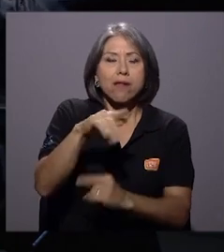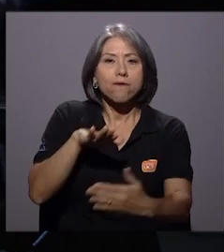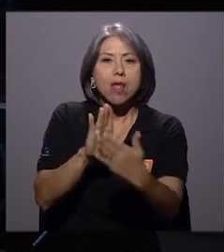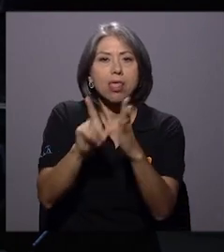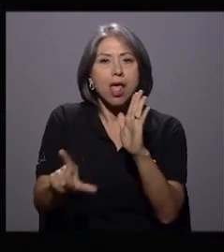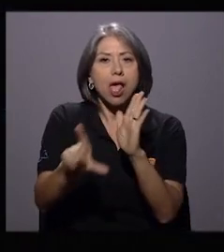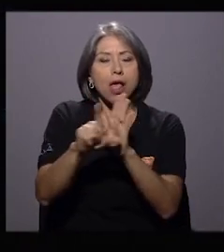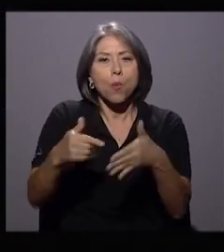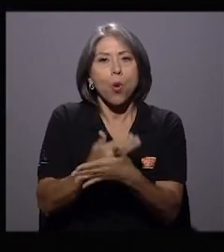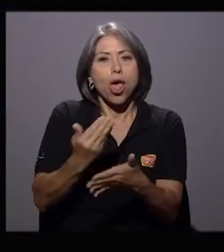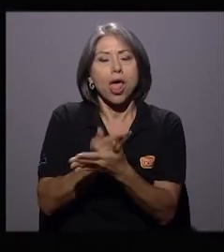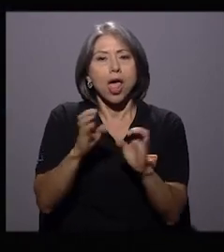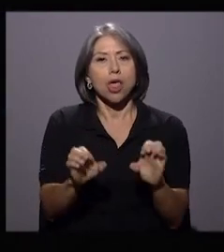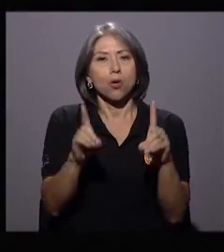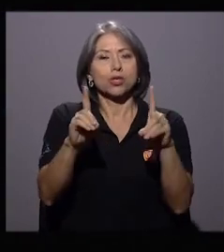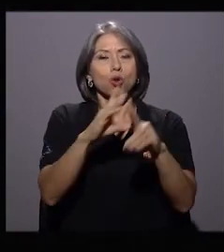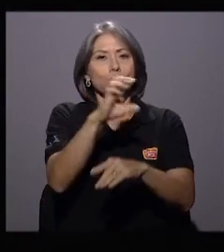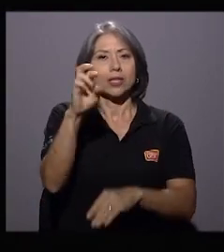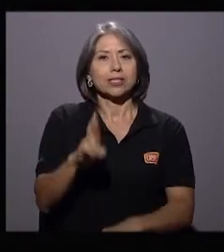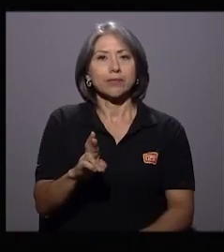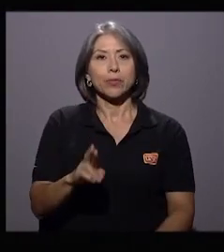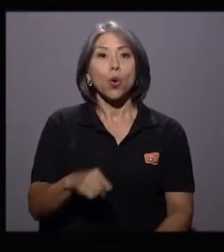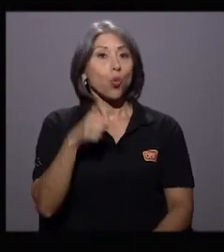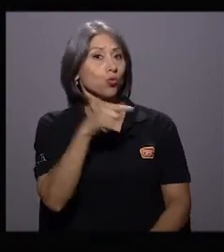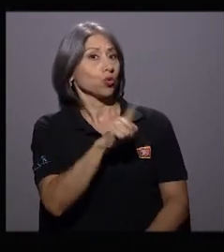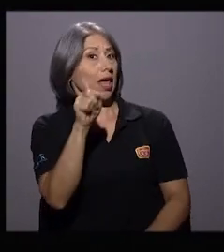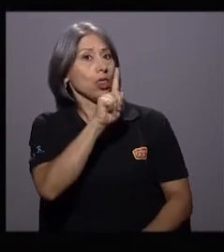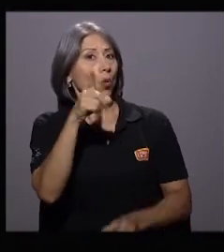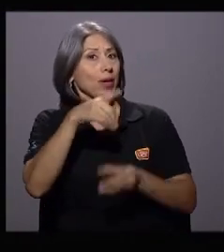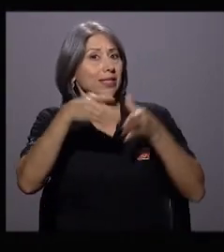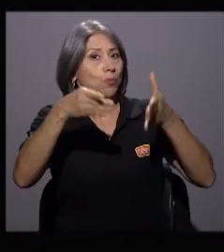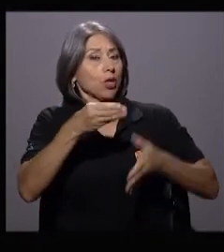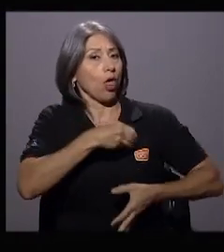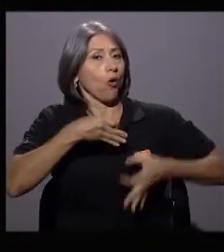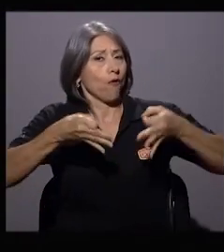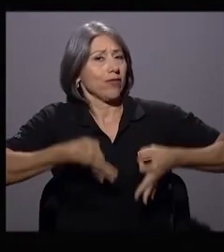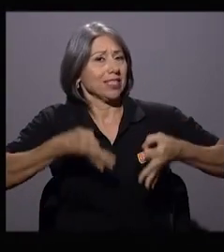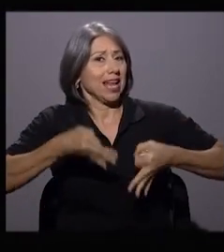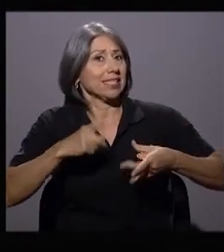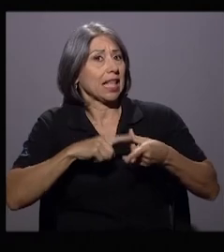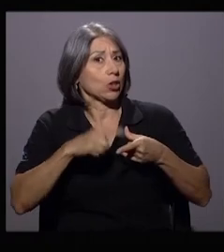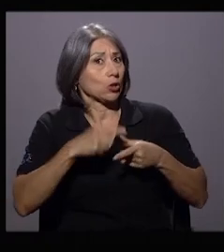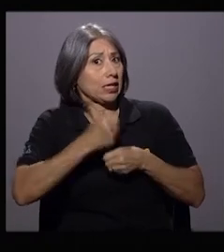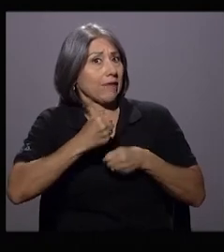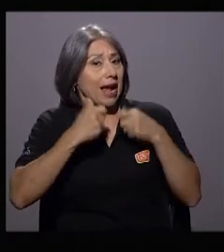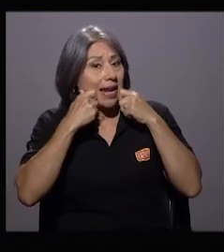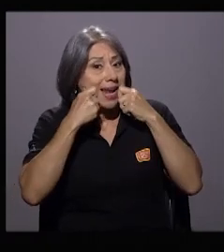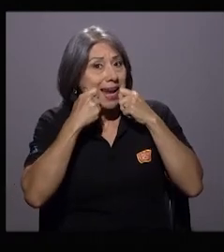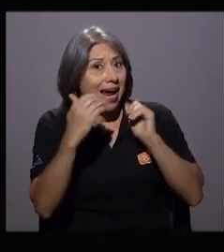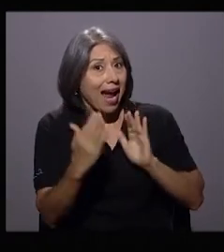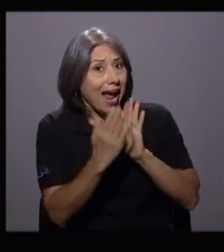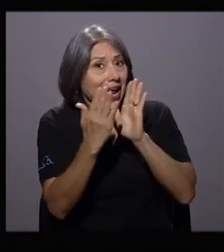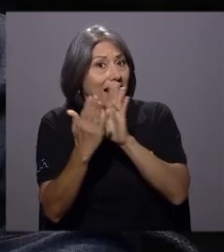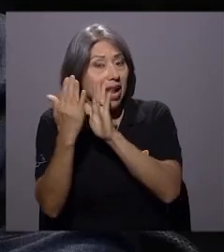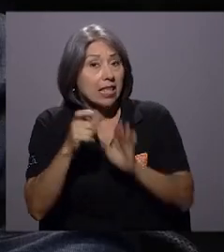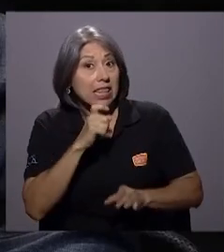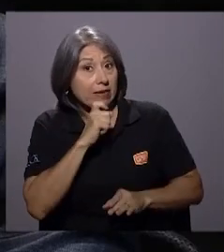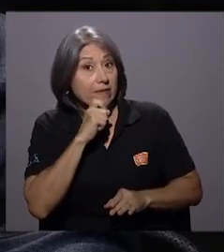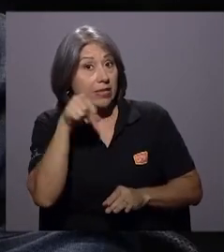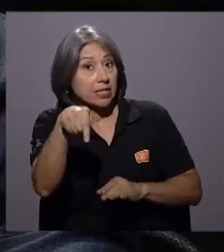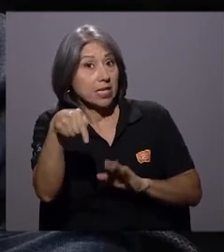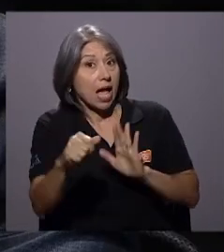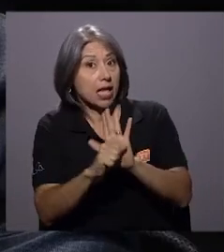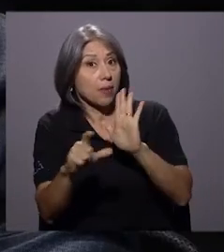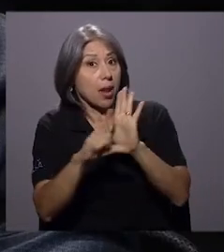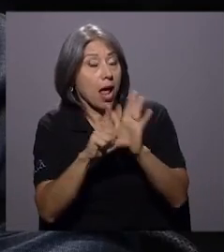costarricense. Usted no es diputado oficialista, entonces ese cara a cara no se convierte en ocasiones en algo complejo en asamblea legislativa o